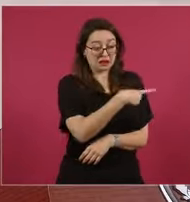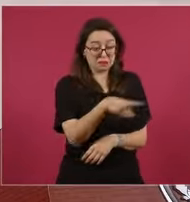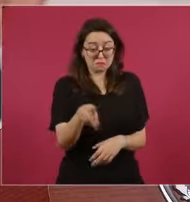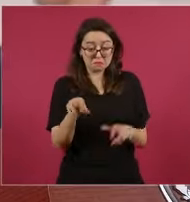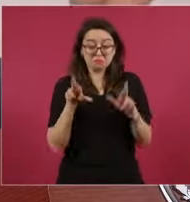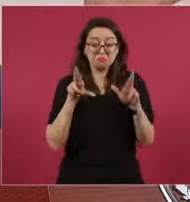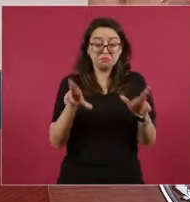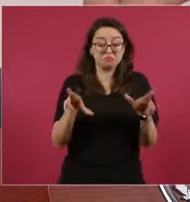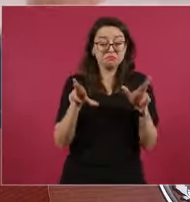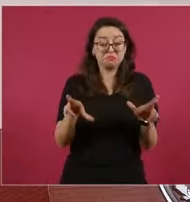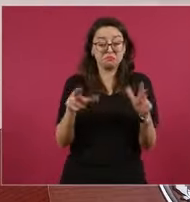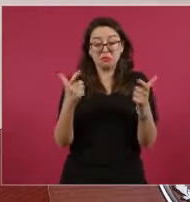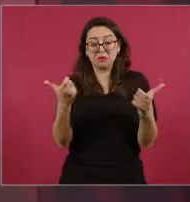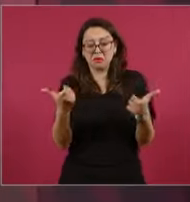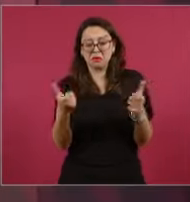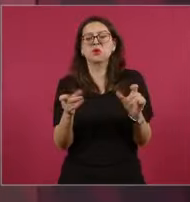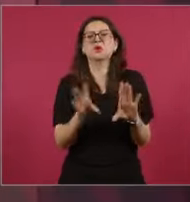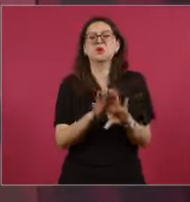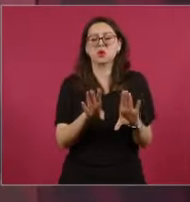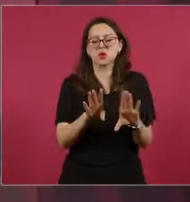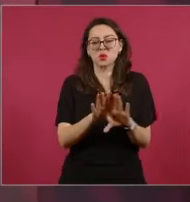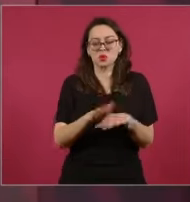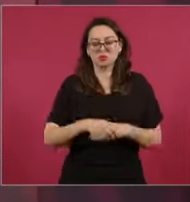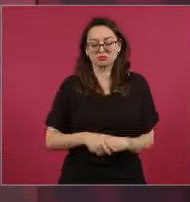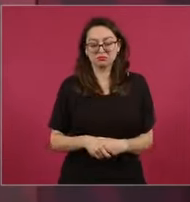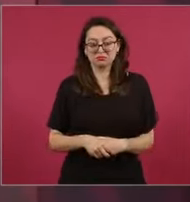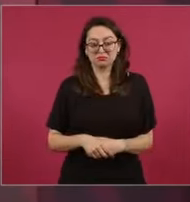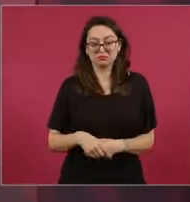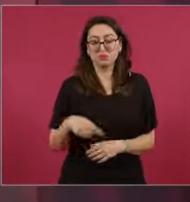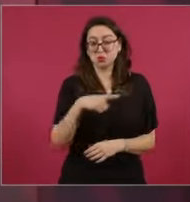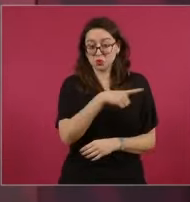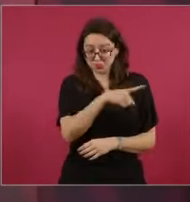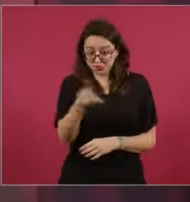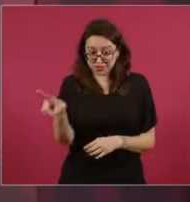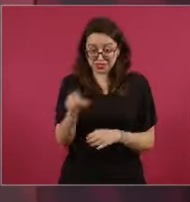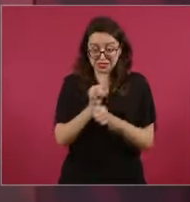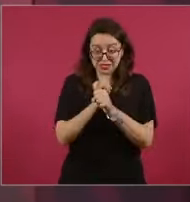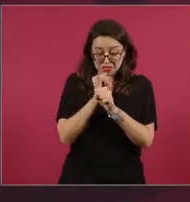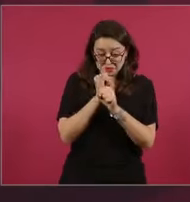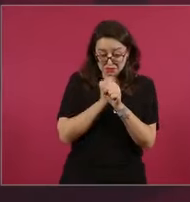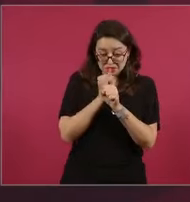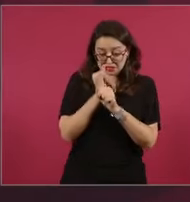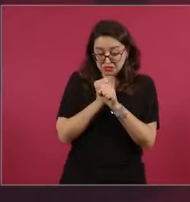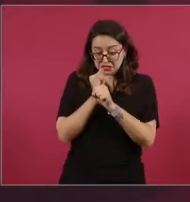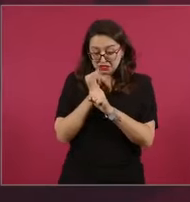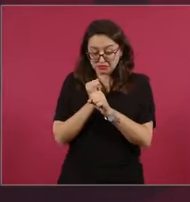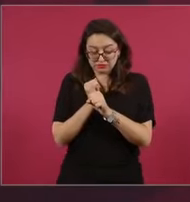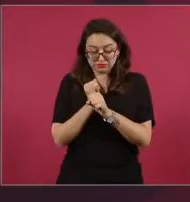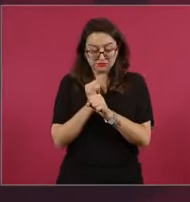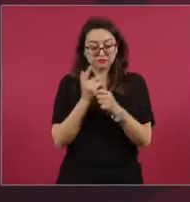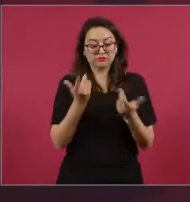y los que nos están escuchando revisen, revisen cómo cuando entra Salinas